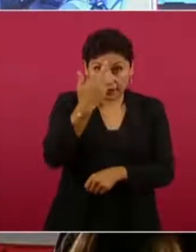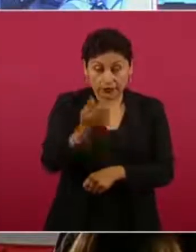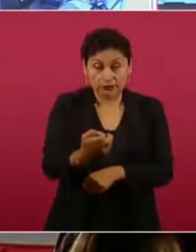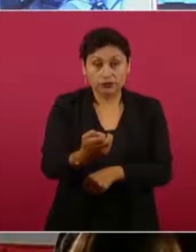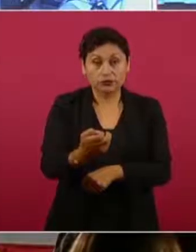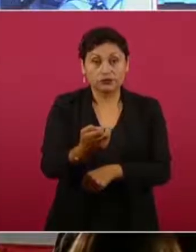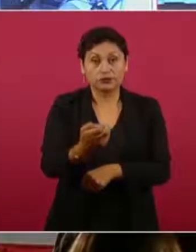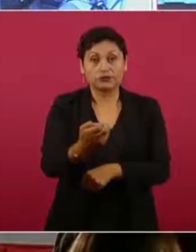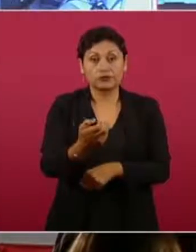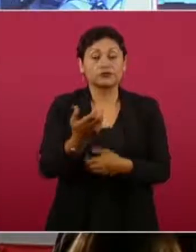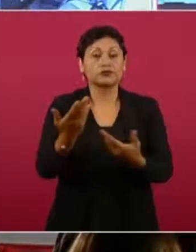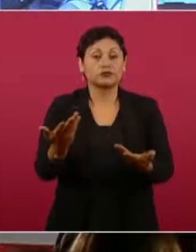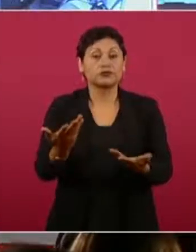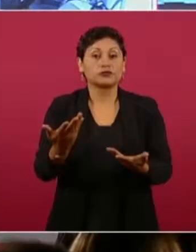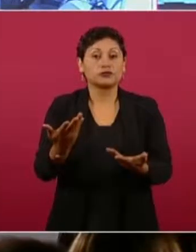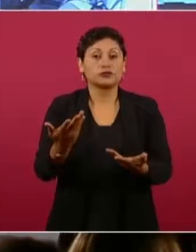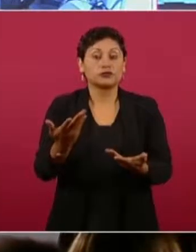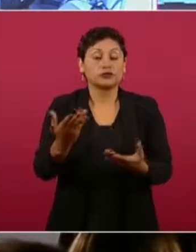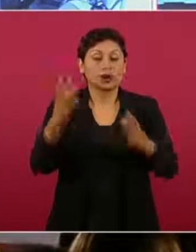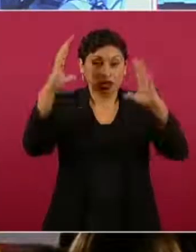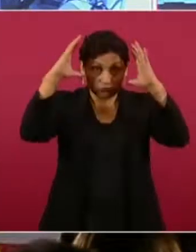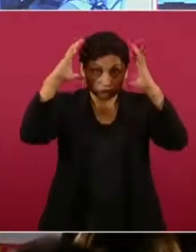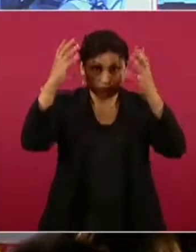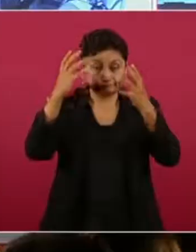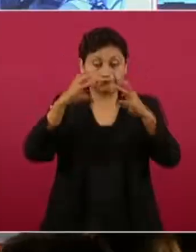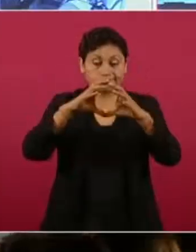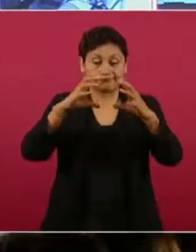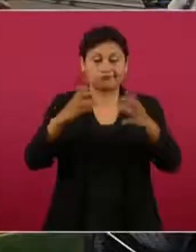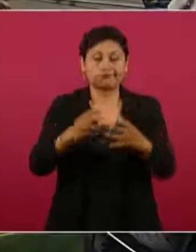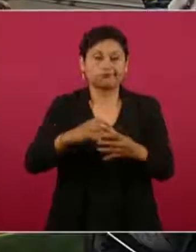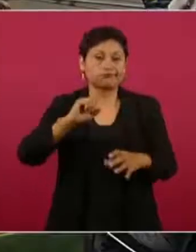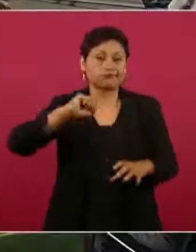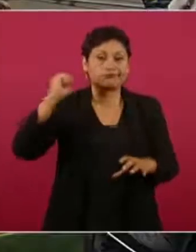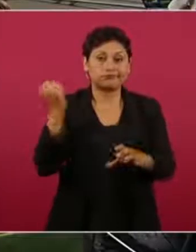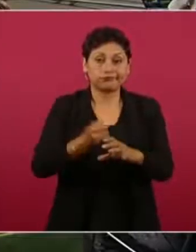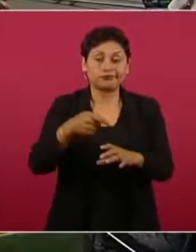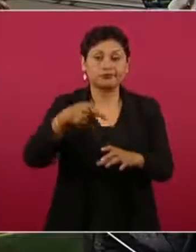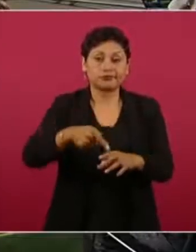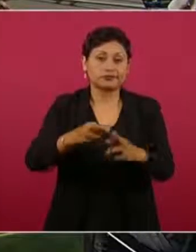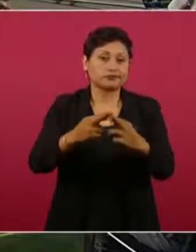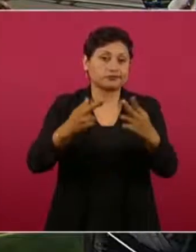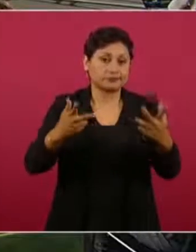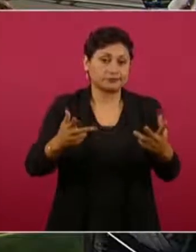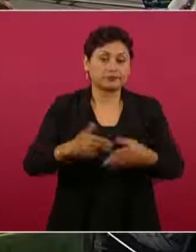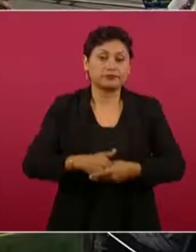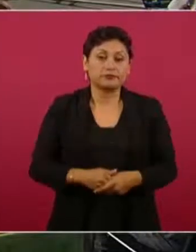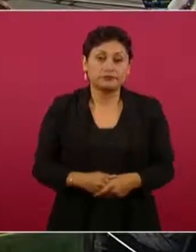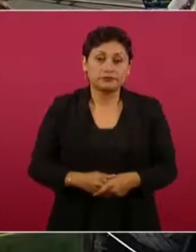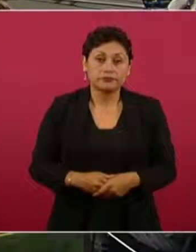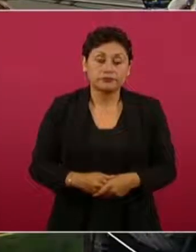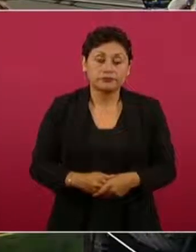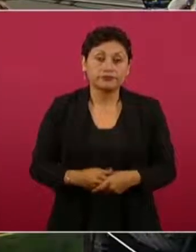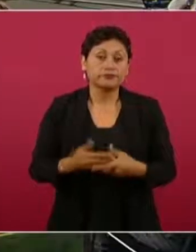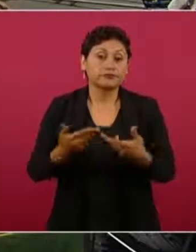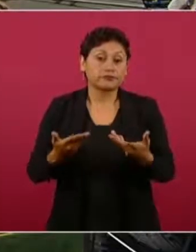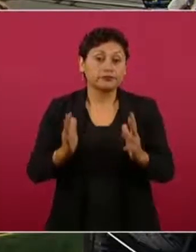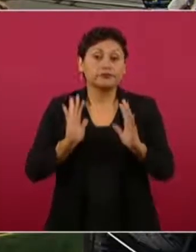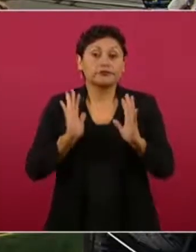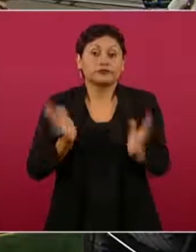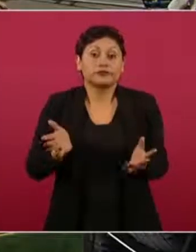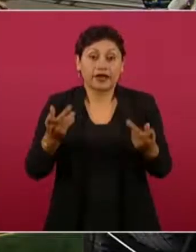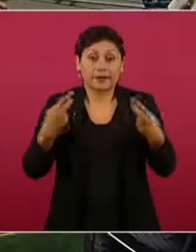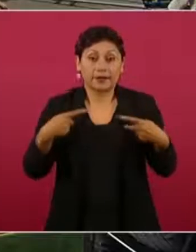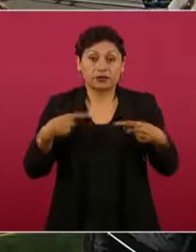la muerte, fue traumatismo cráneo encefálico por golpe contuso. Ya hay un grupo especializado de